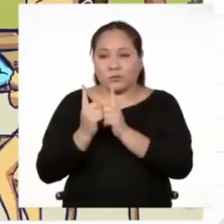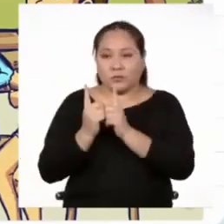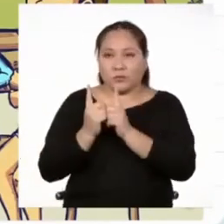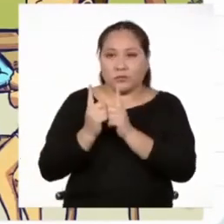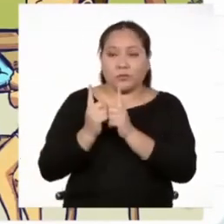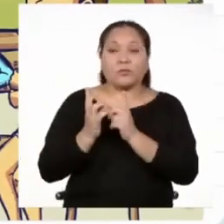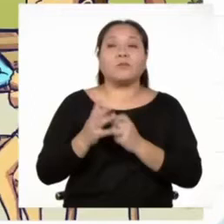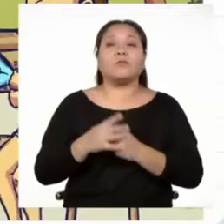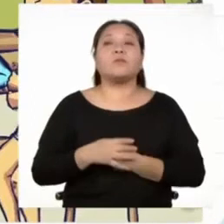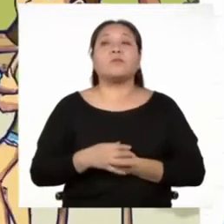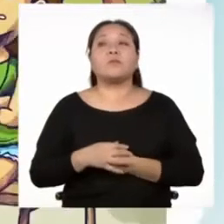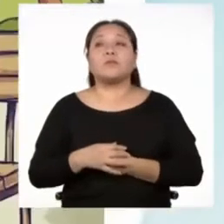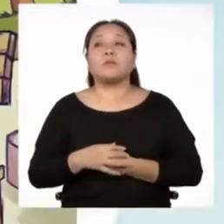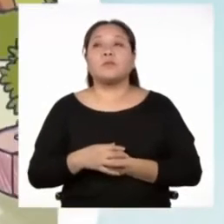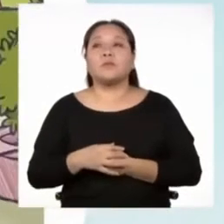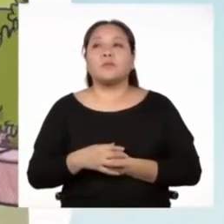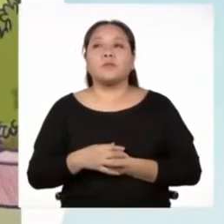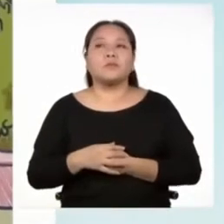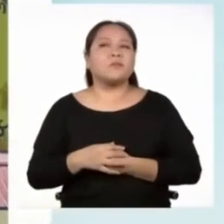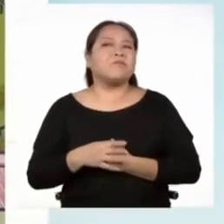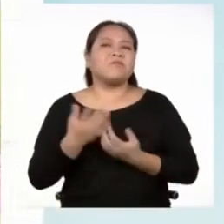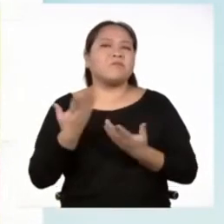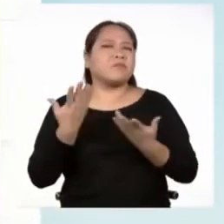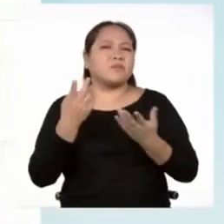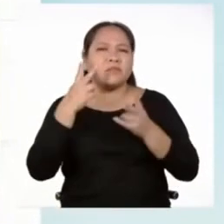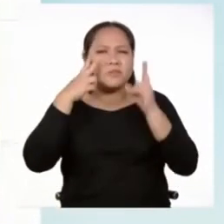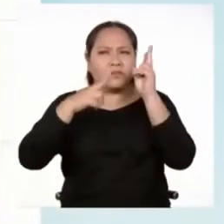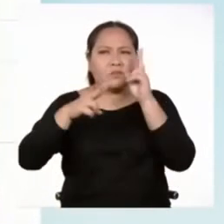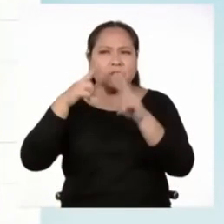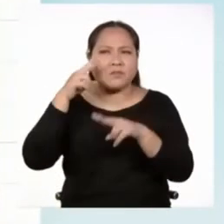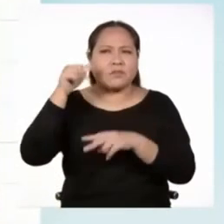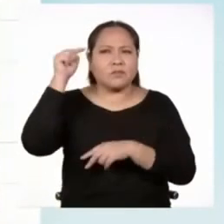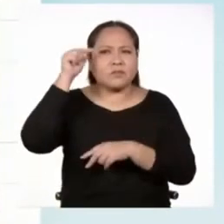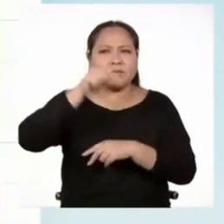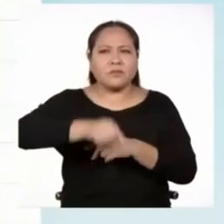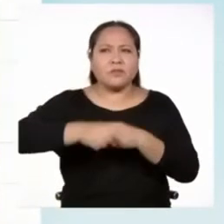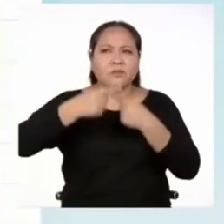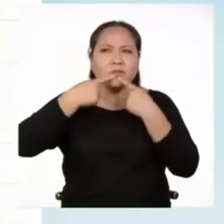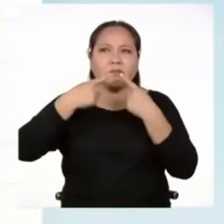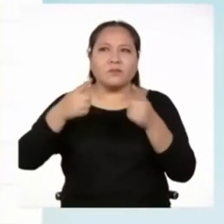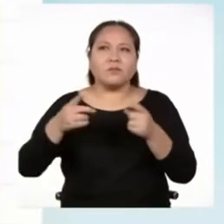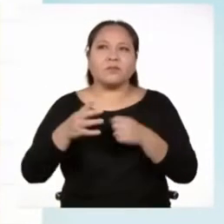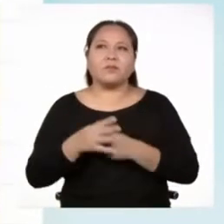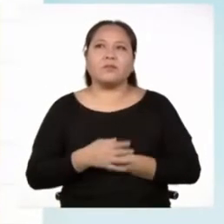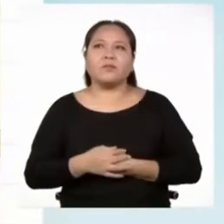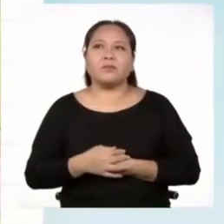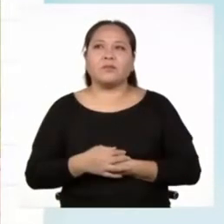¿Qué puedes interpretar de este mensaje?